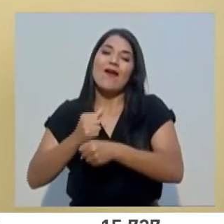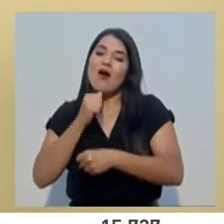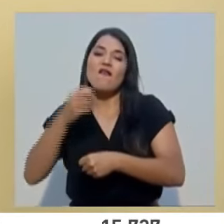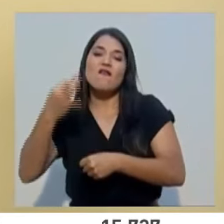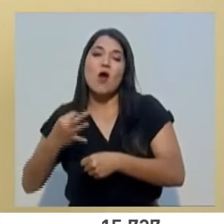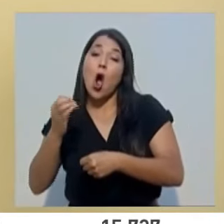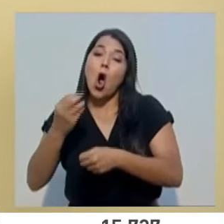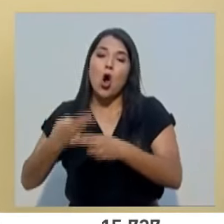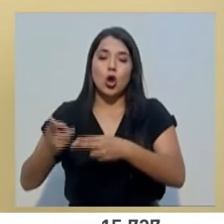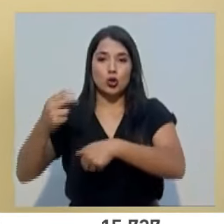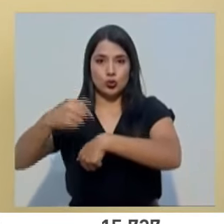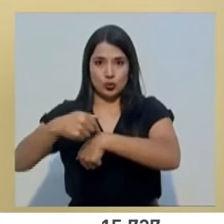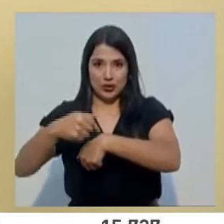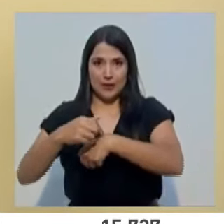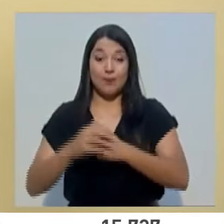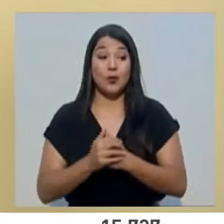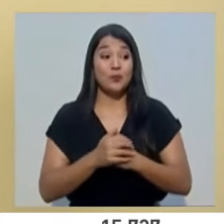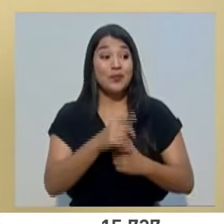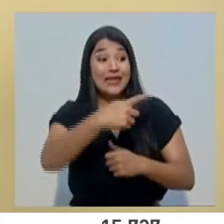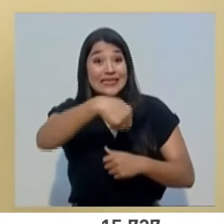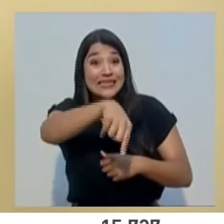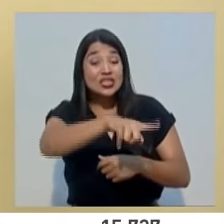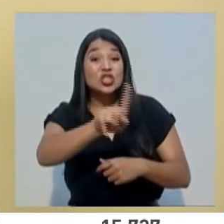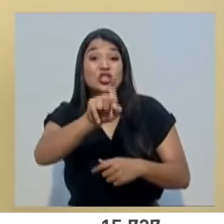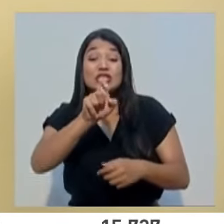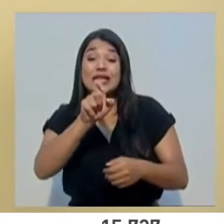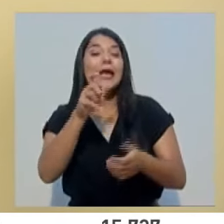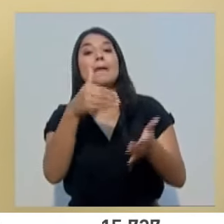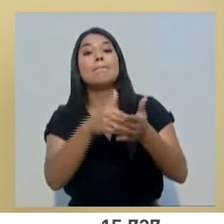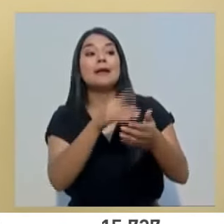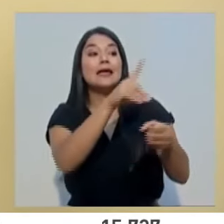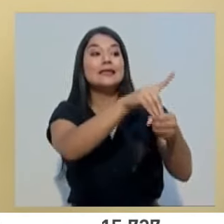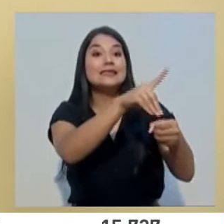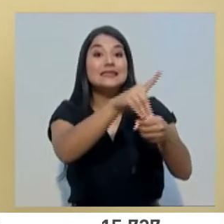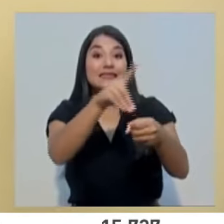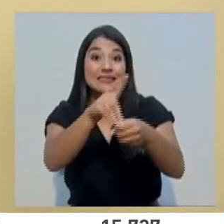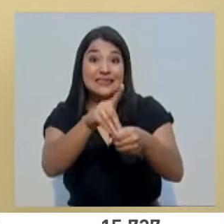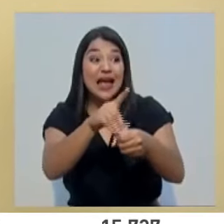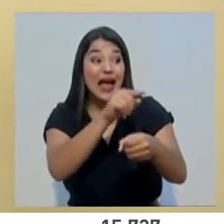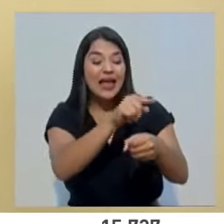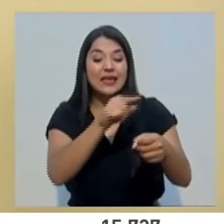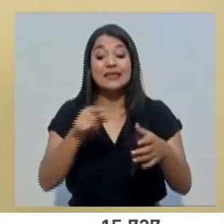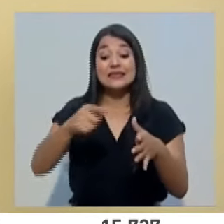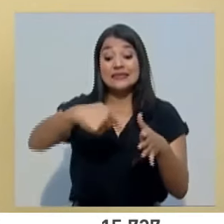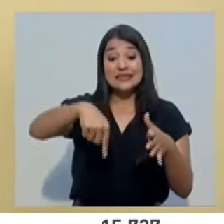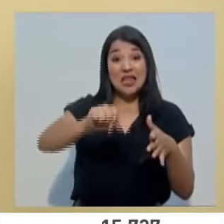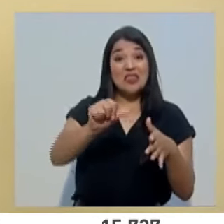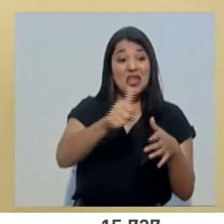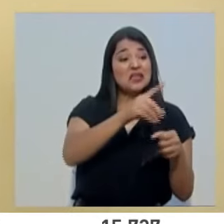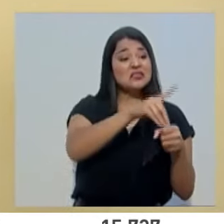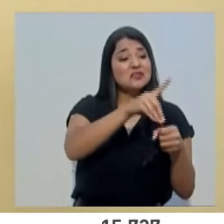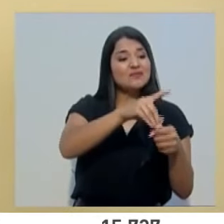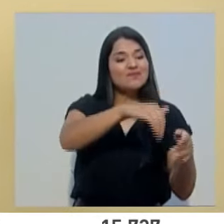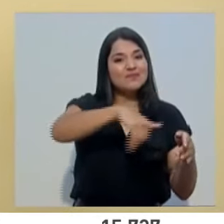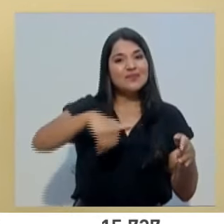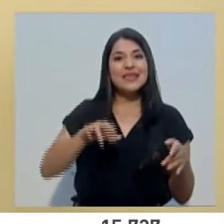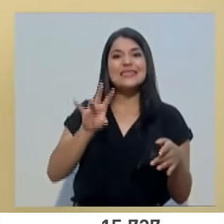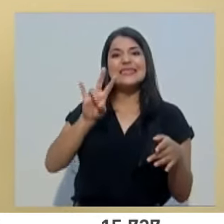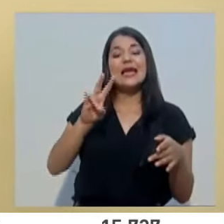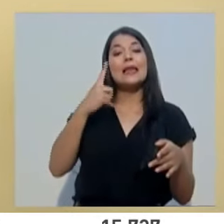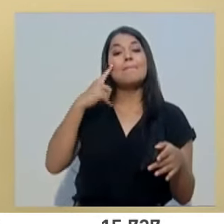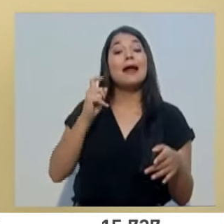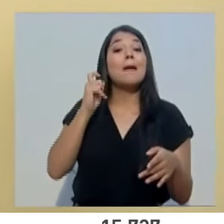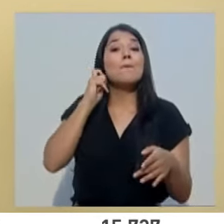casi 100 mil nuevos bonos, 7 de cada 10 han ido dirigido a mujeres quienes han tenido una